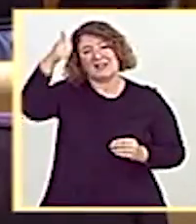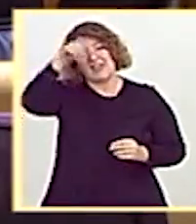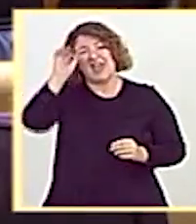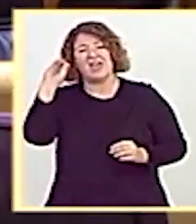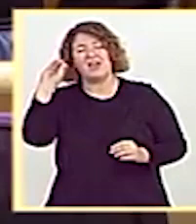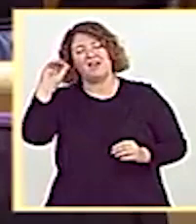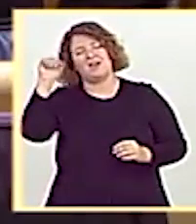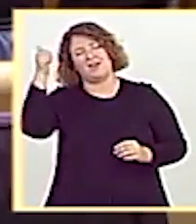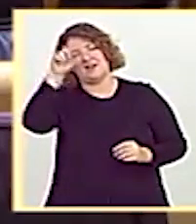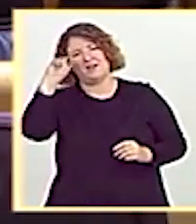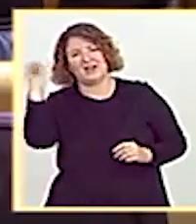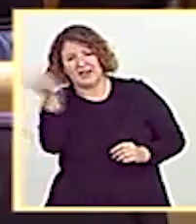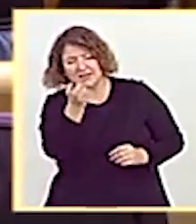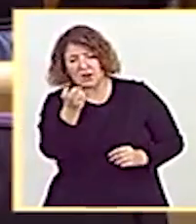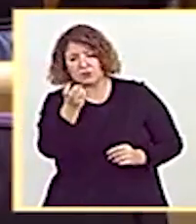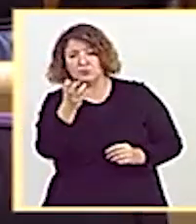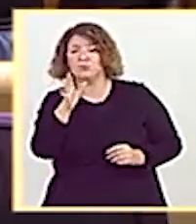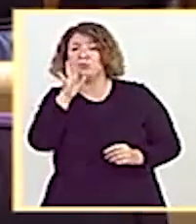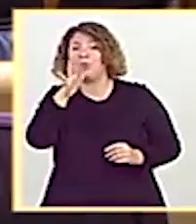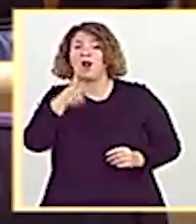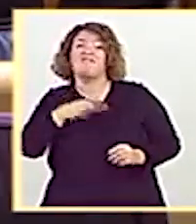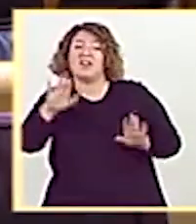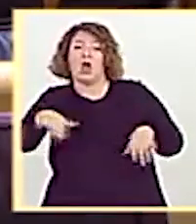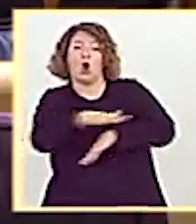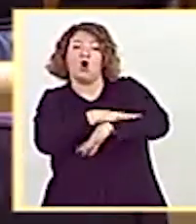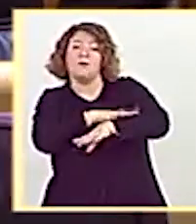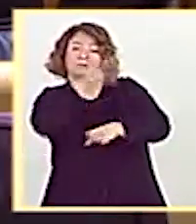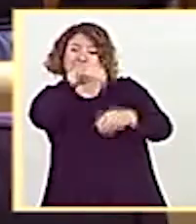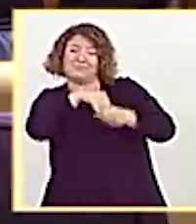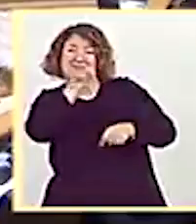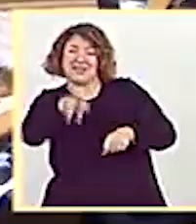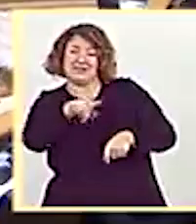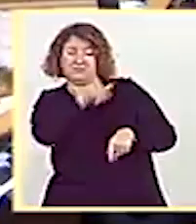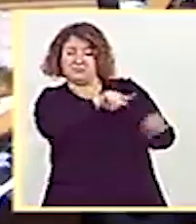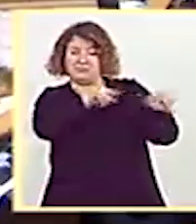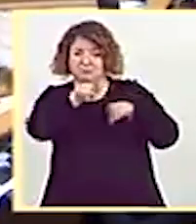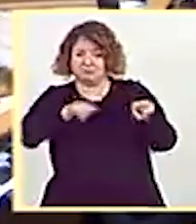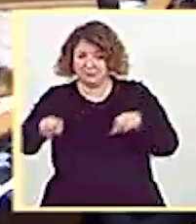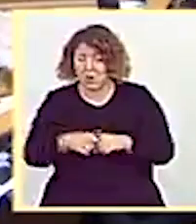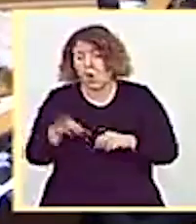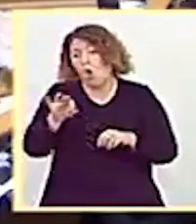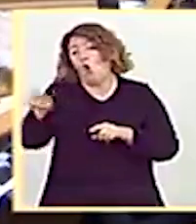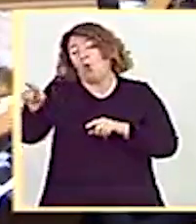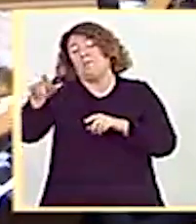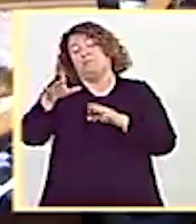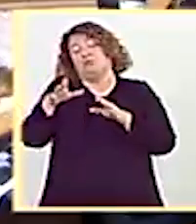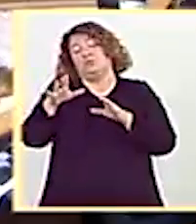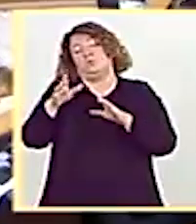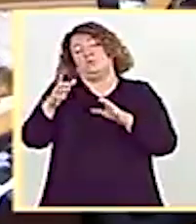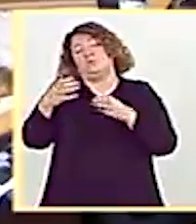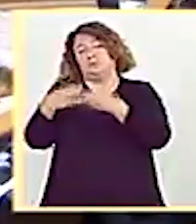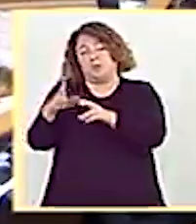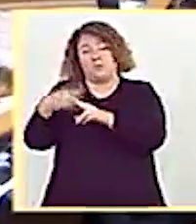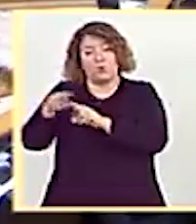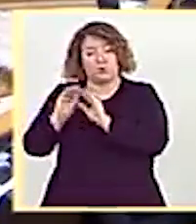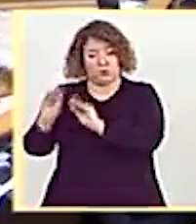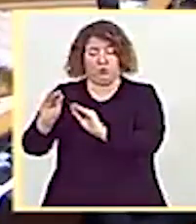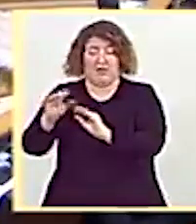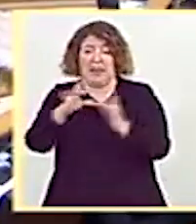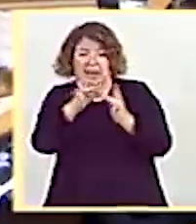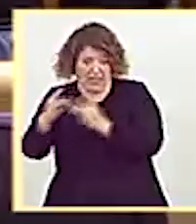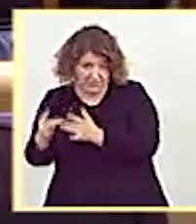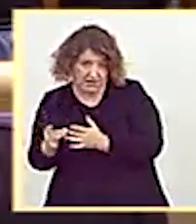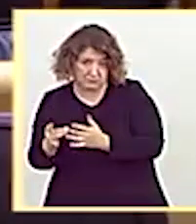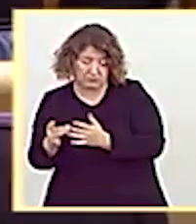género simplemente porque este señala a un miembro del gobierno o al líder de su partido. Y ya sabemos, ya sabemos, señora